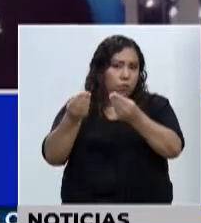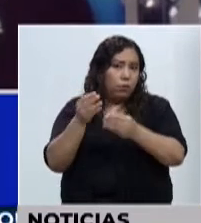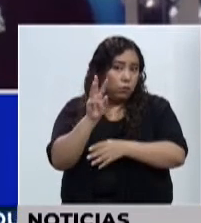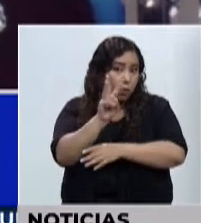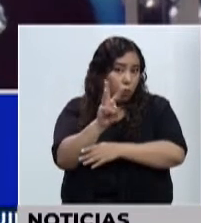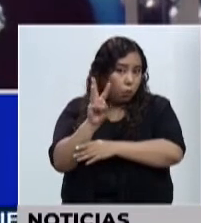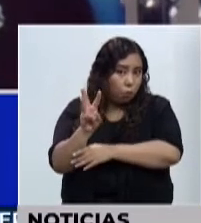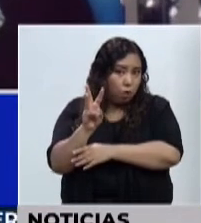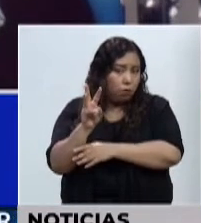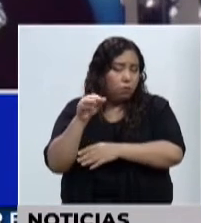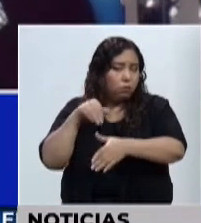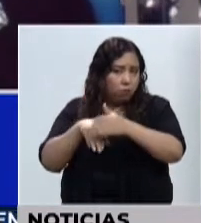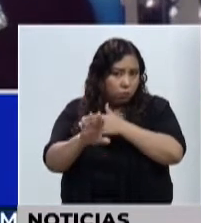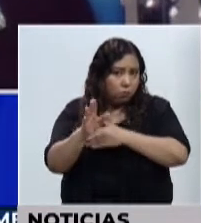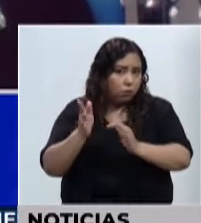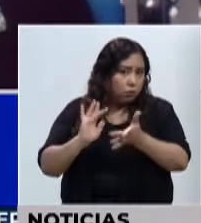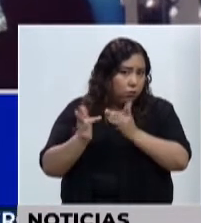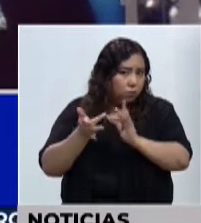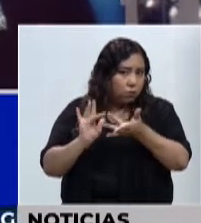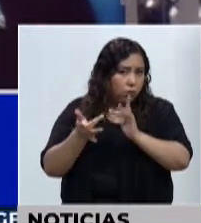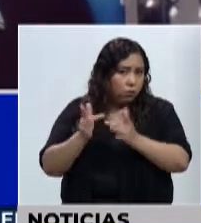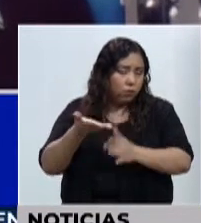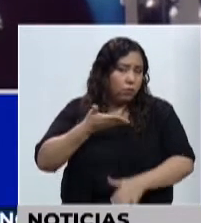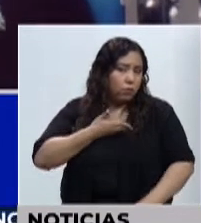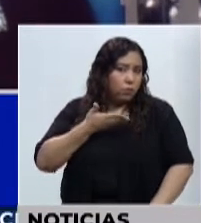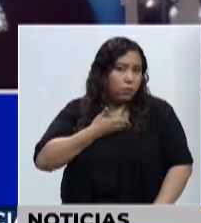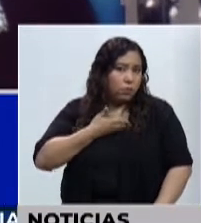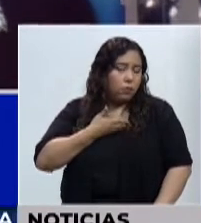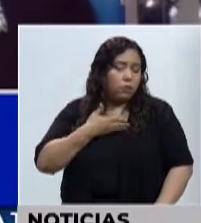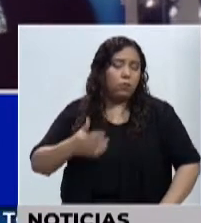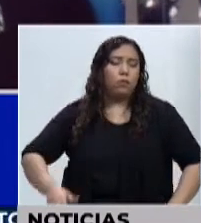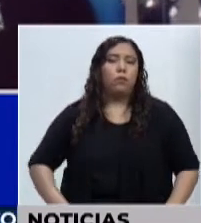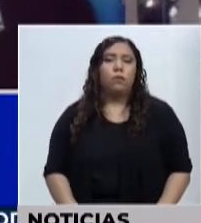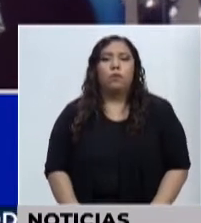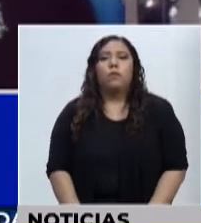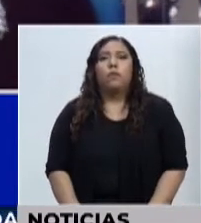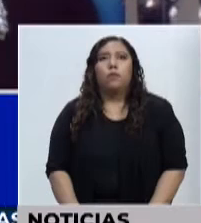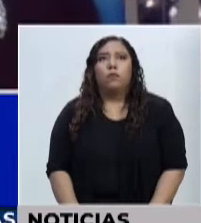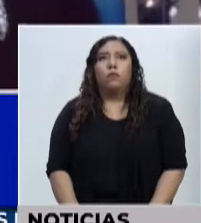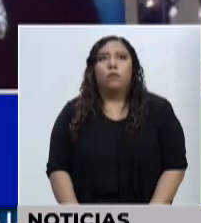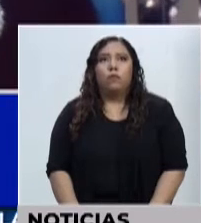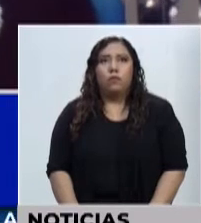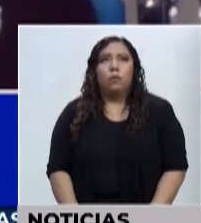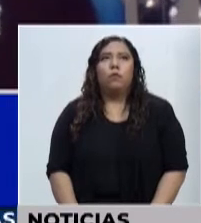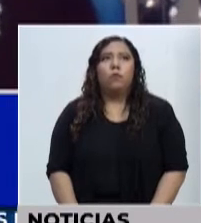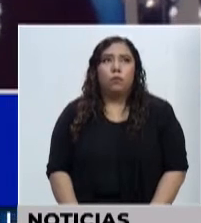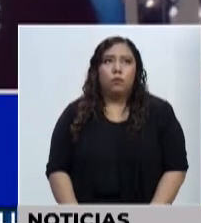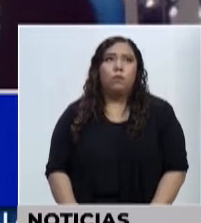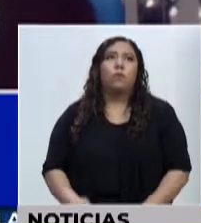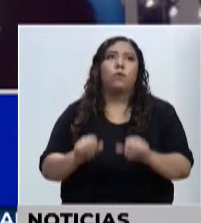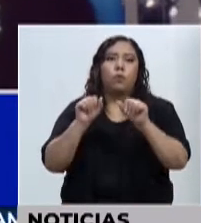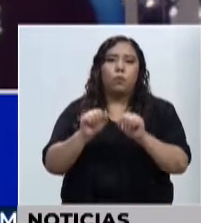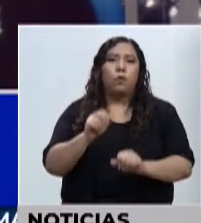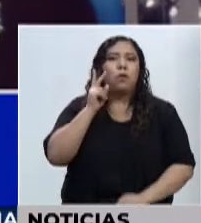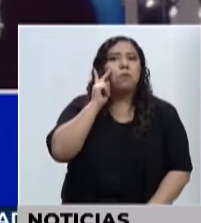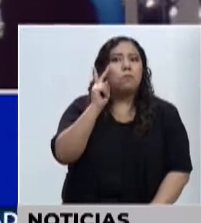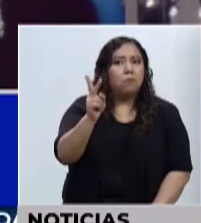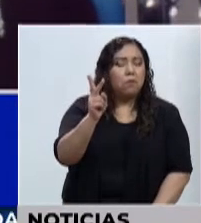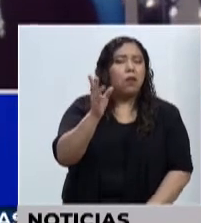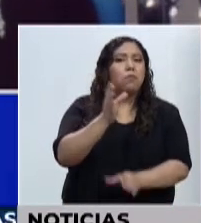la página web. Y, obviamente, el aula virtual generalmente requiere... Se puede ver algo, pero requiere tener